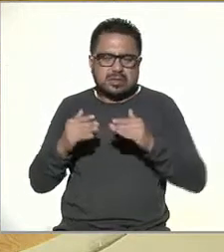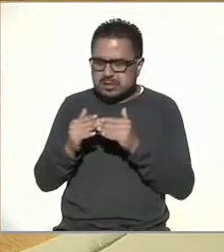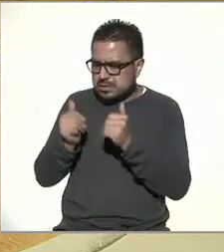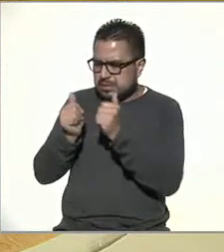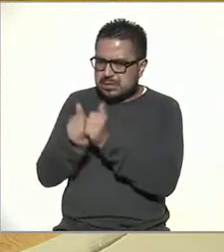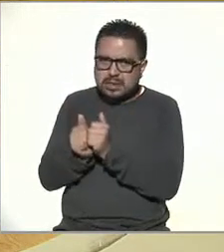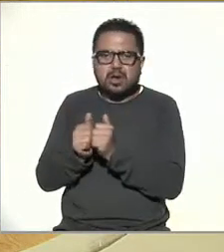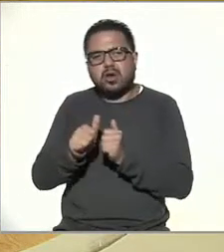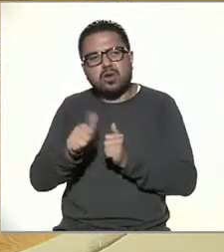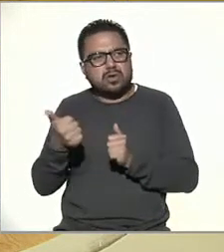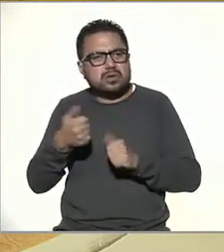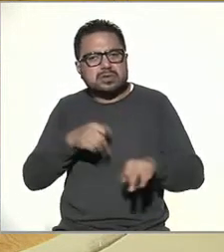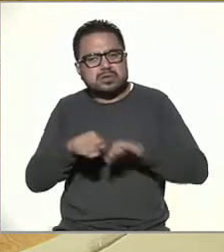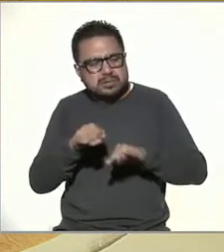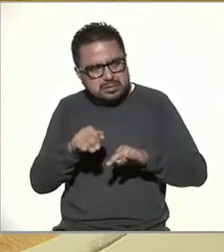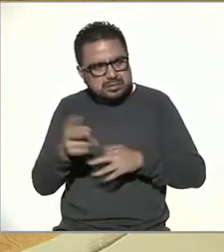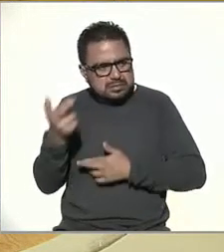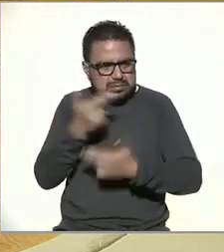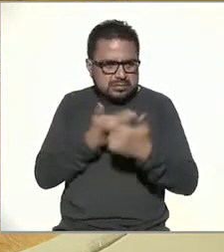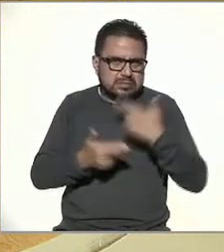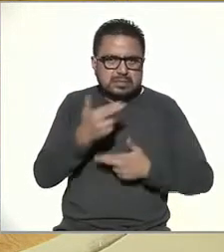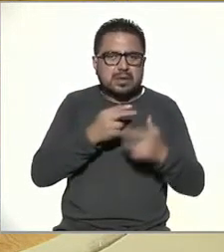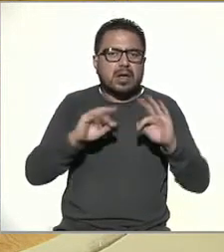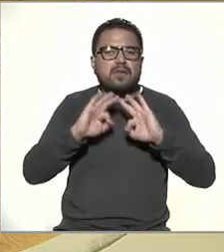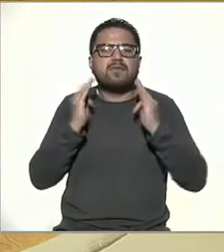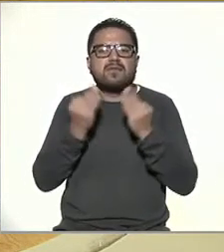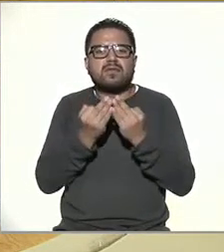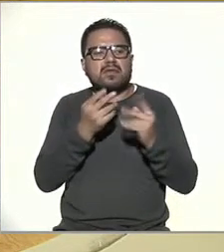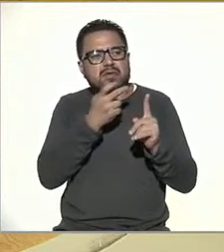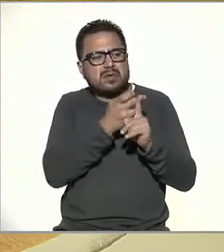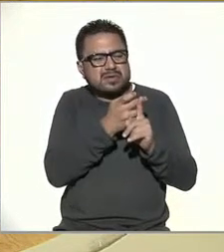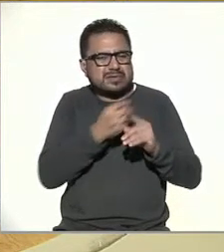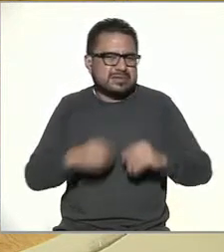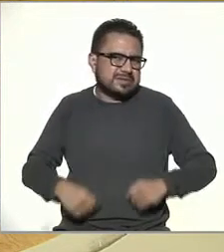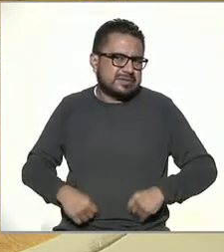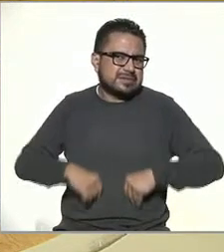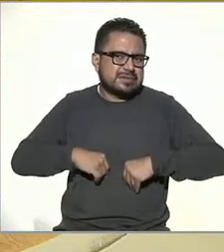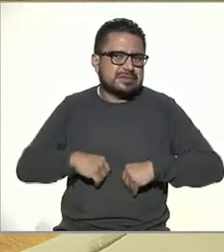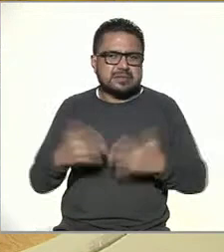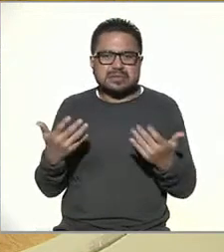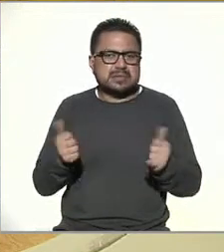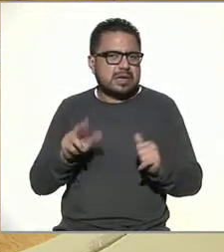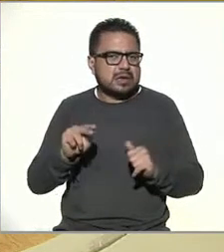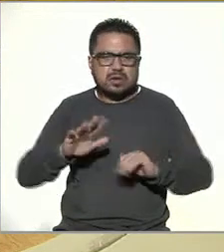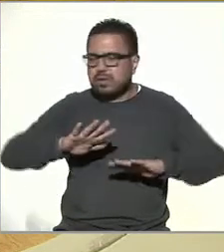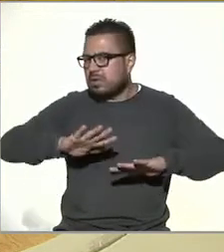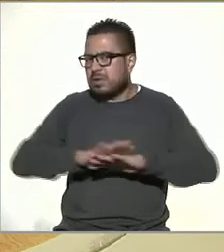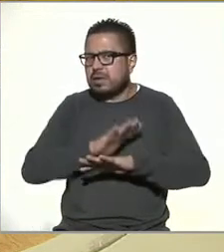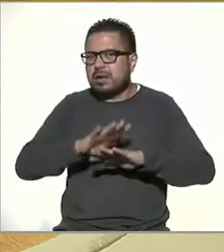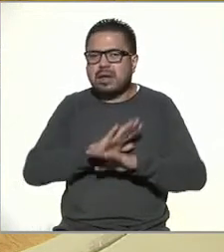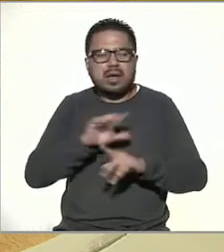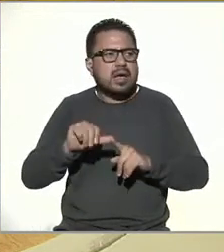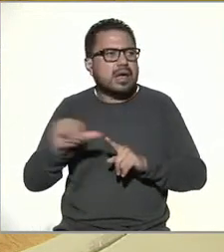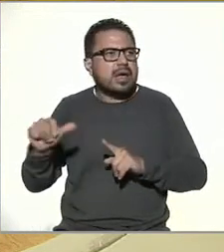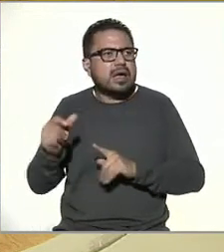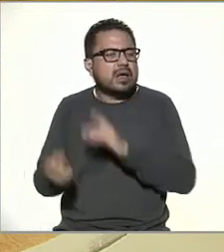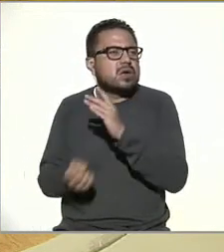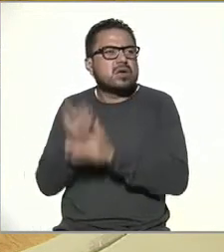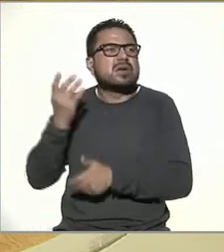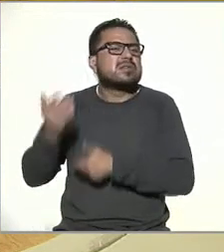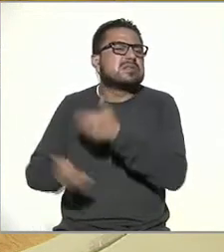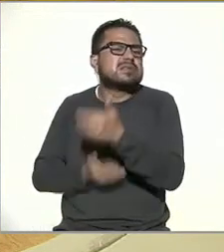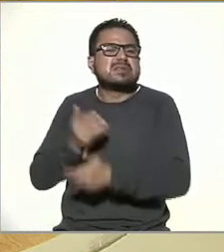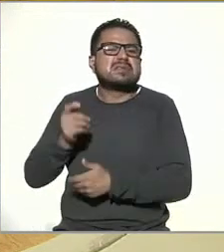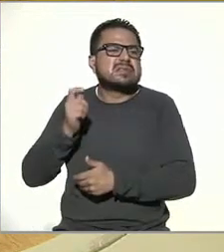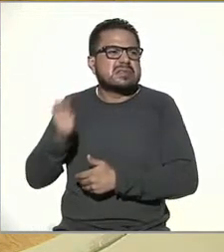siguen trabajando, esta forma de este estilo de vida ya no va a cambiar, o sea, ¿hacia dónde nos vamos? Si